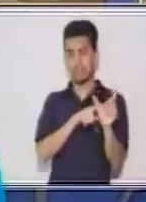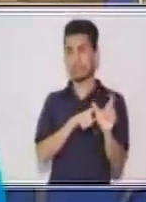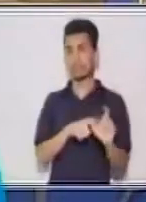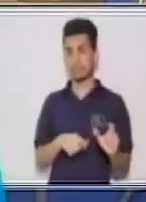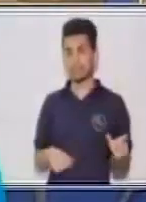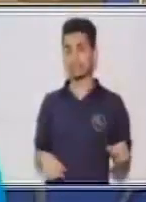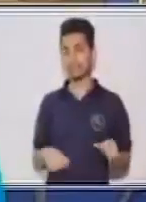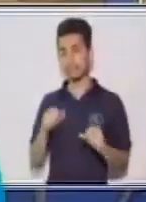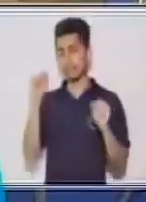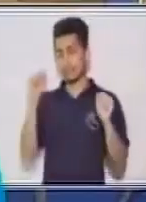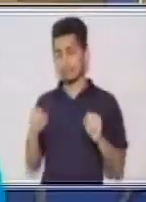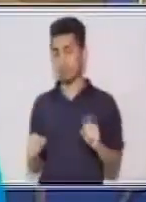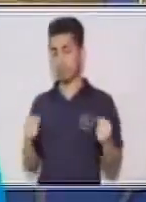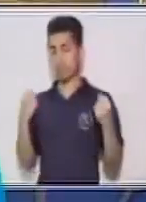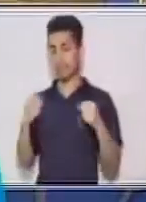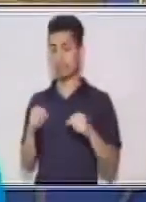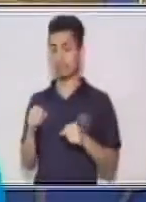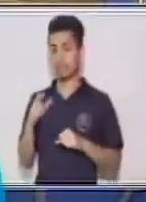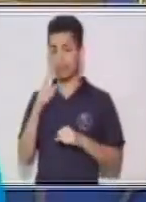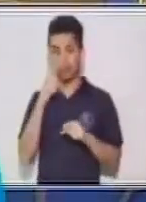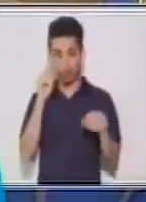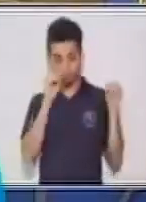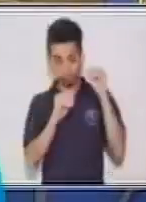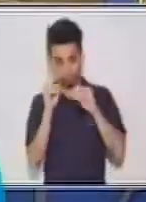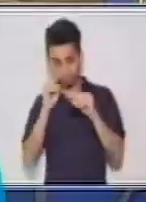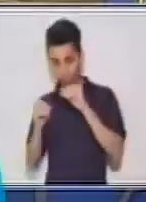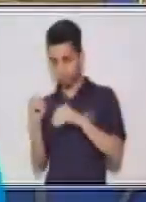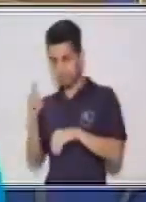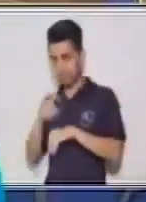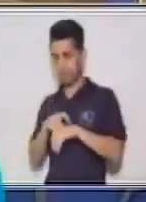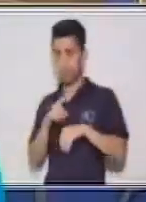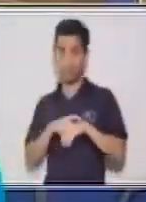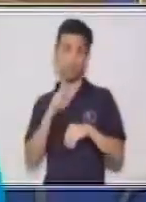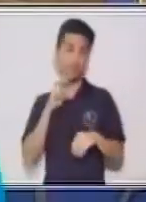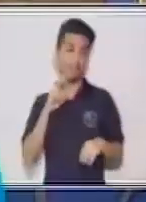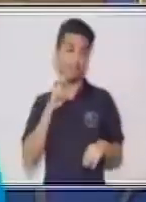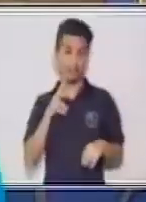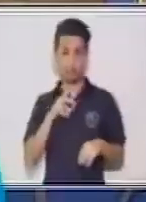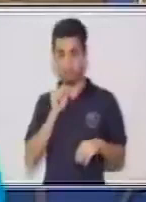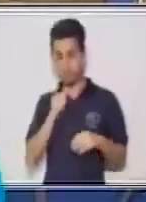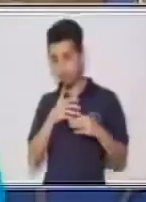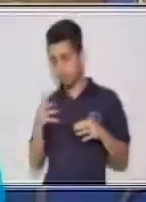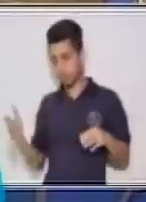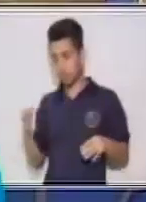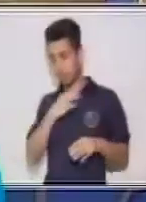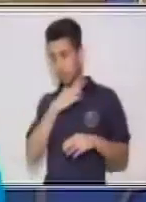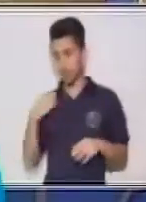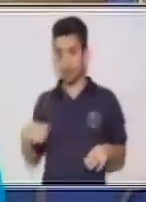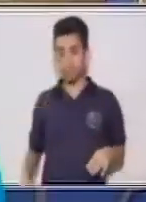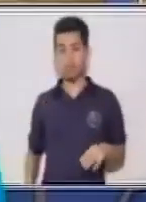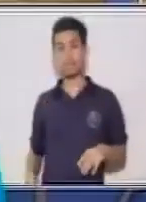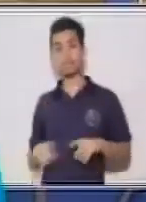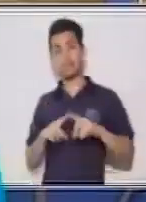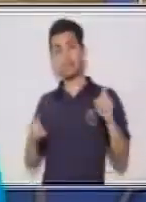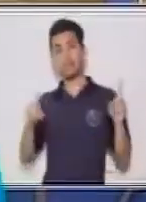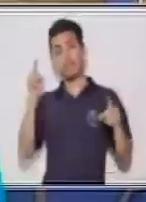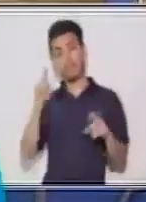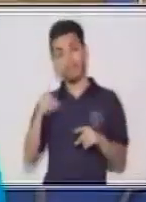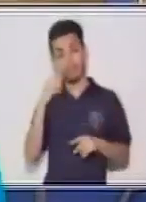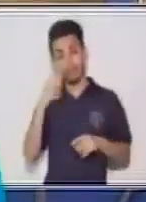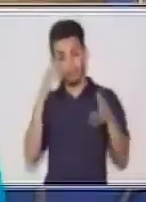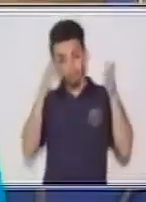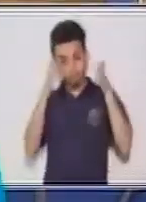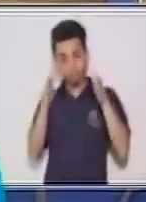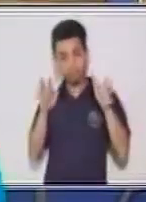se puede hacer la conjugación en los diferentes tiempos verbales. Sí se puede hacer con todos los pronombres. Sin embargo, se le tiene que dar el enfoque